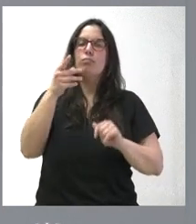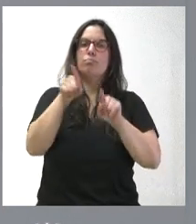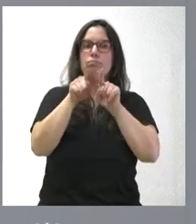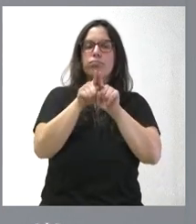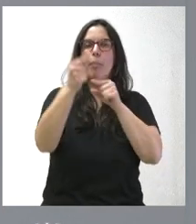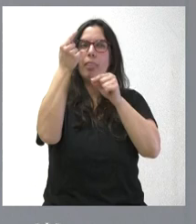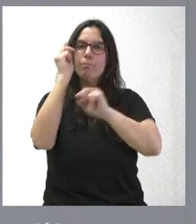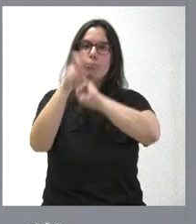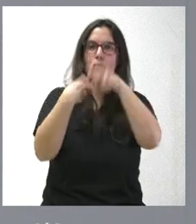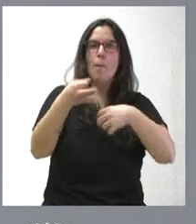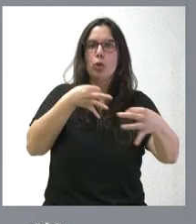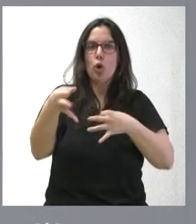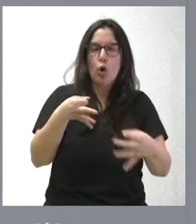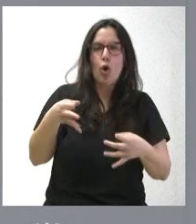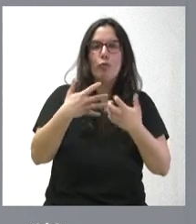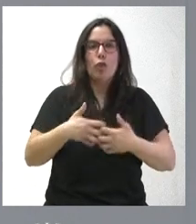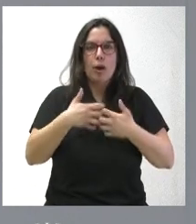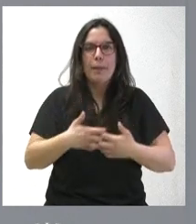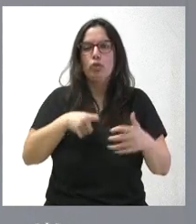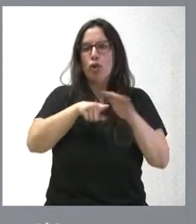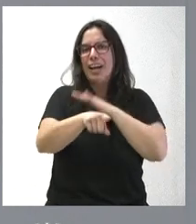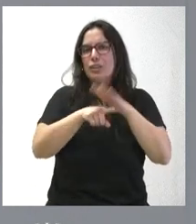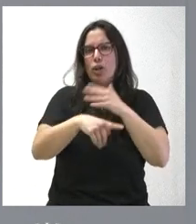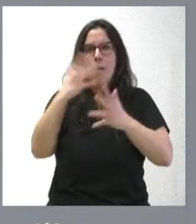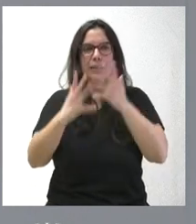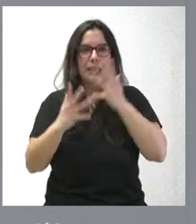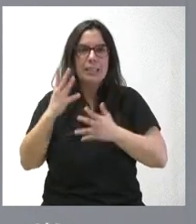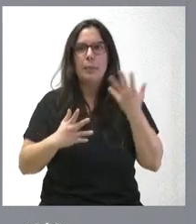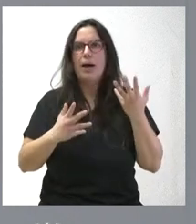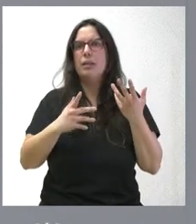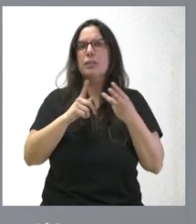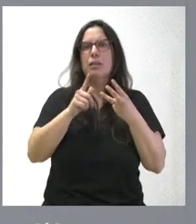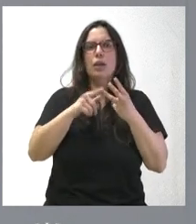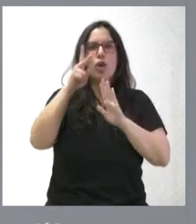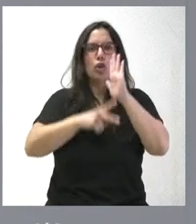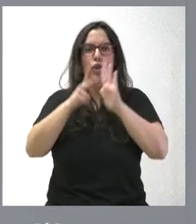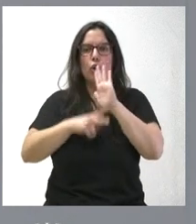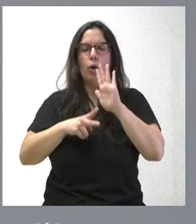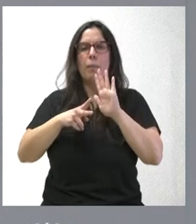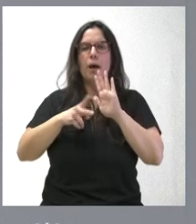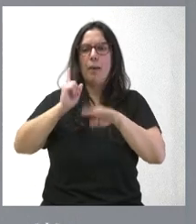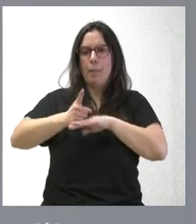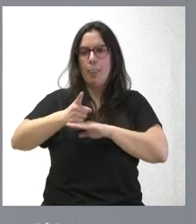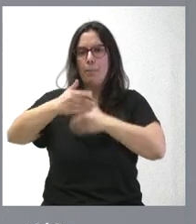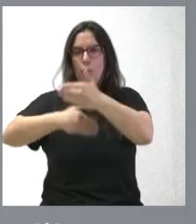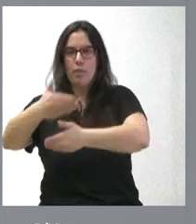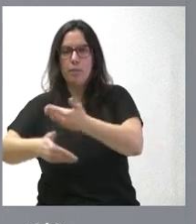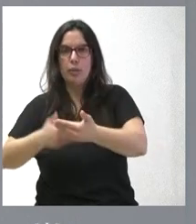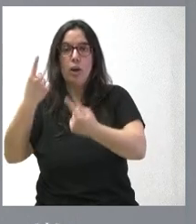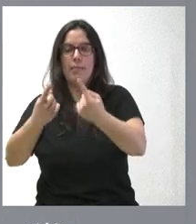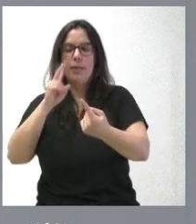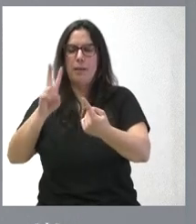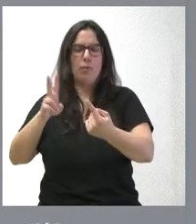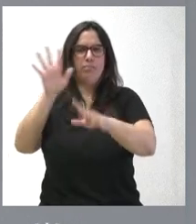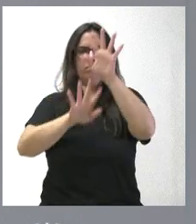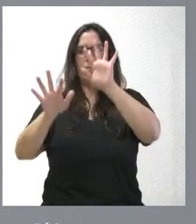de protocolos de funcionamiento, trámites administrativos, normas que regulan procedimientos y que nos ayudan a veces a simplificar,